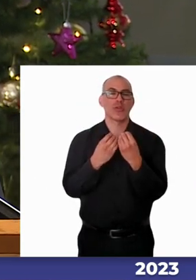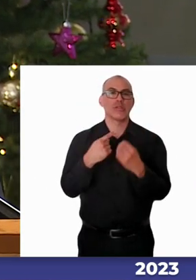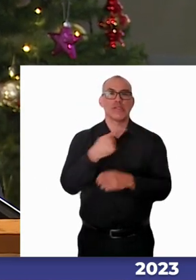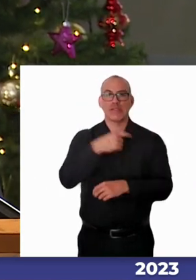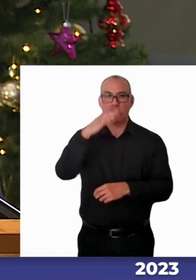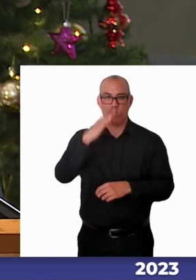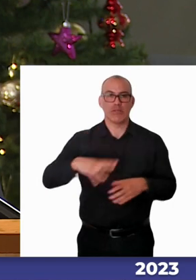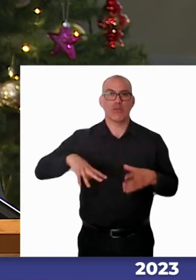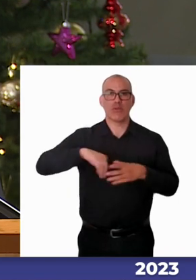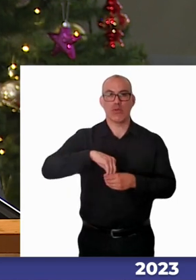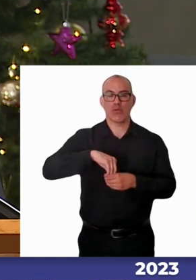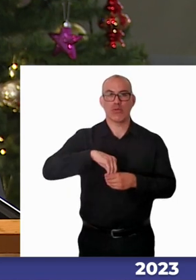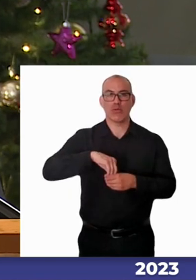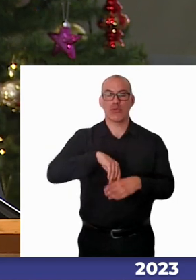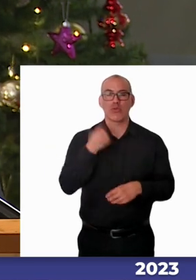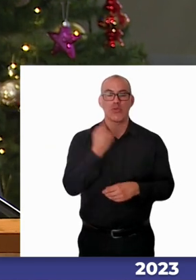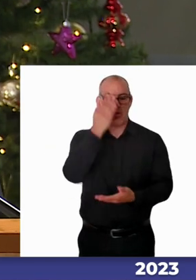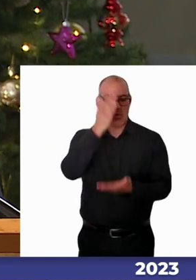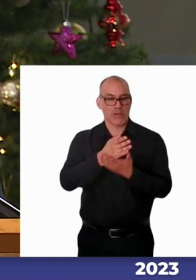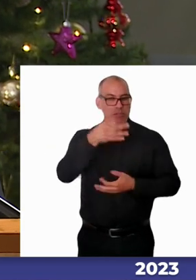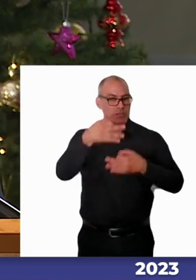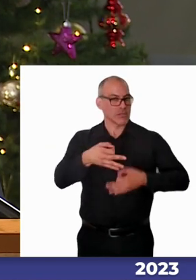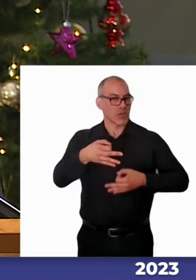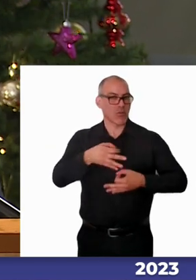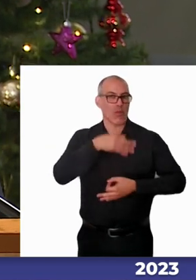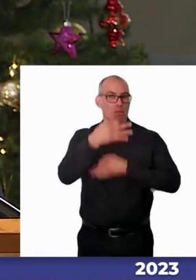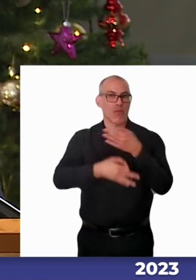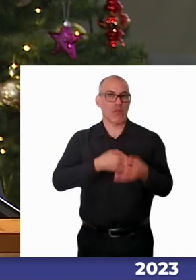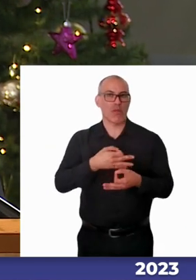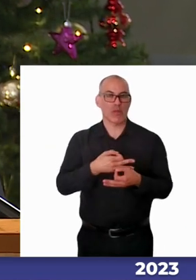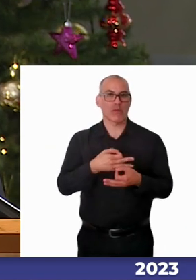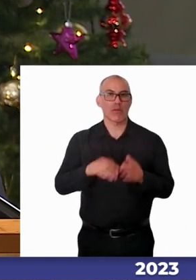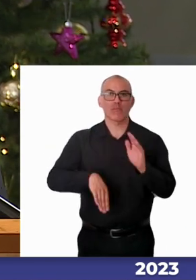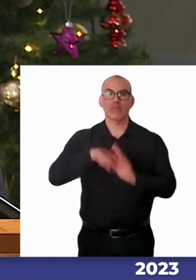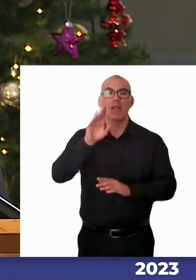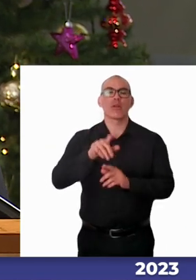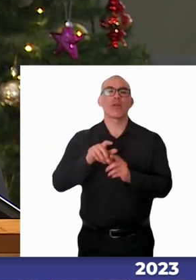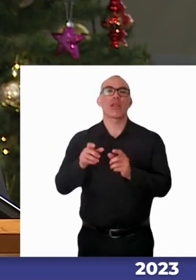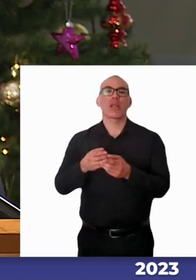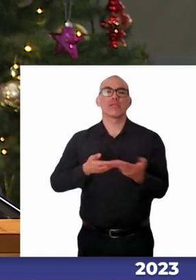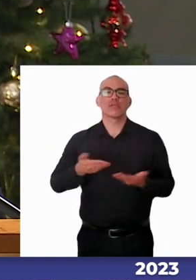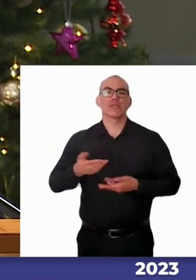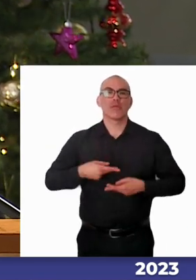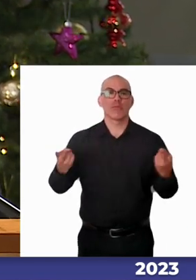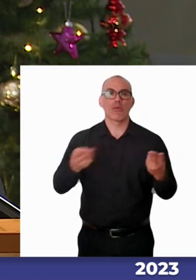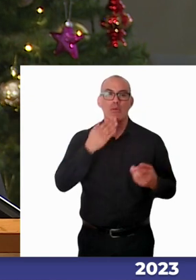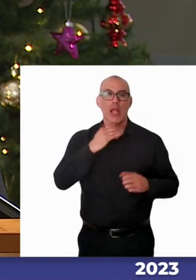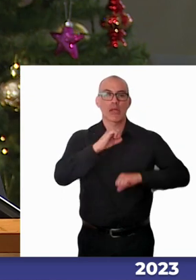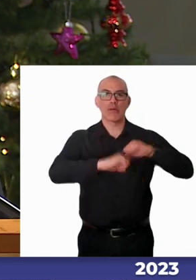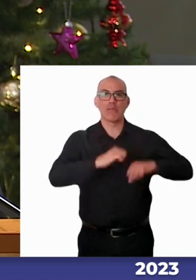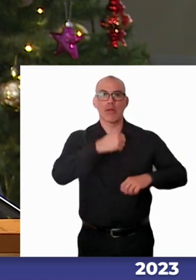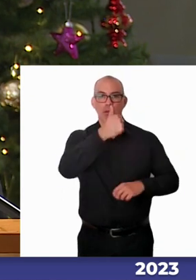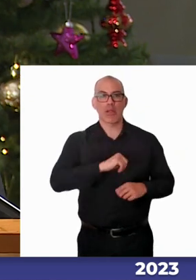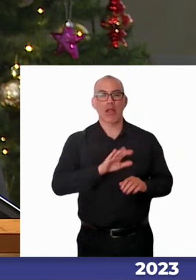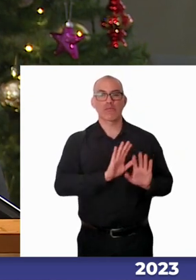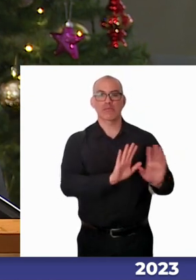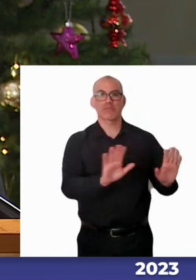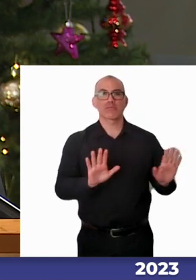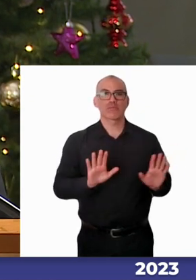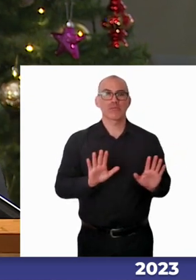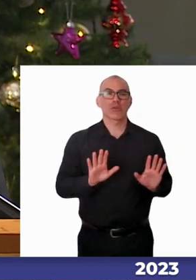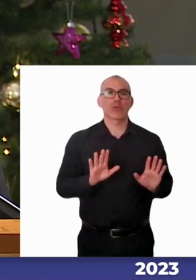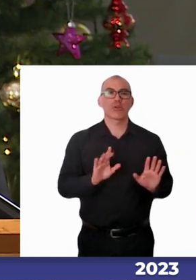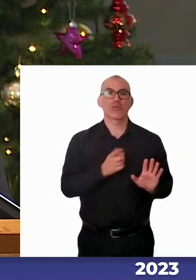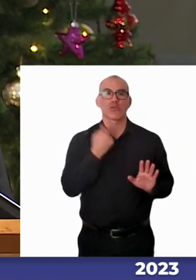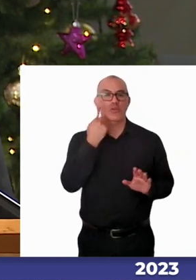con absoluta certeza les podremos manifestar que la mayoría de las organizaciones públicas y privadas nos encontraríamos en el centro y no